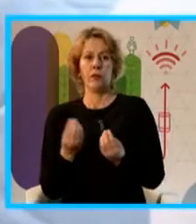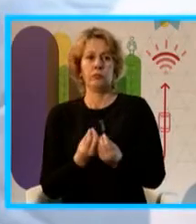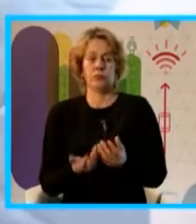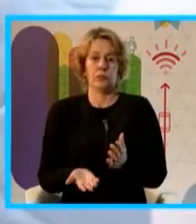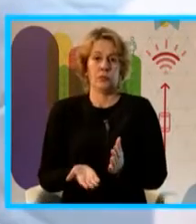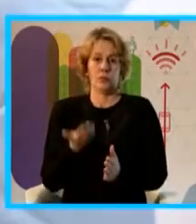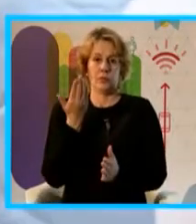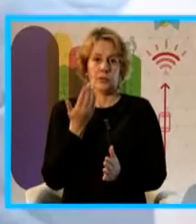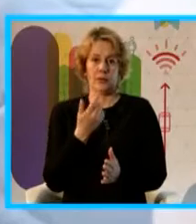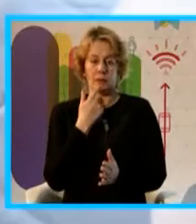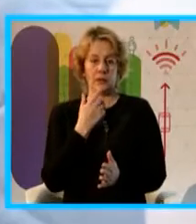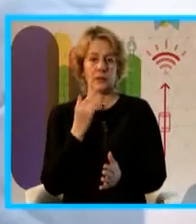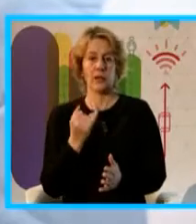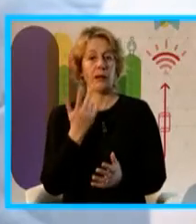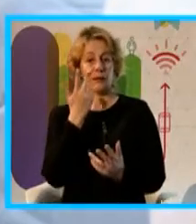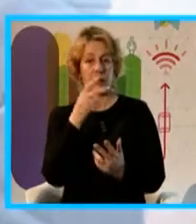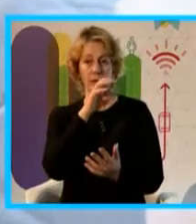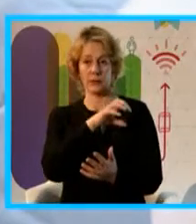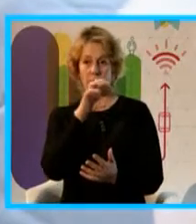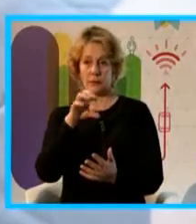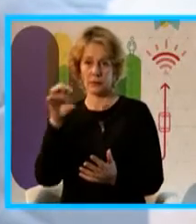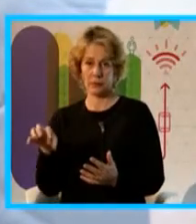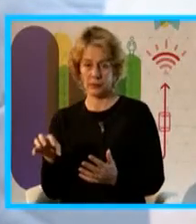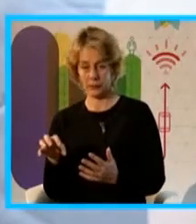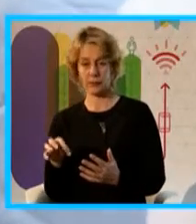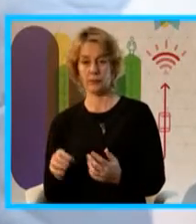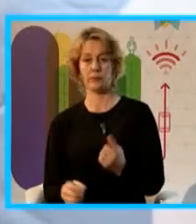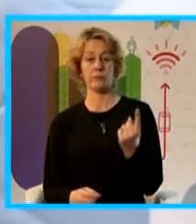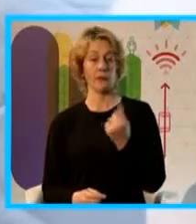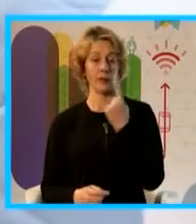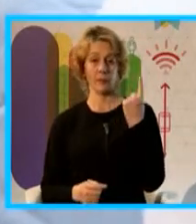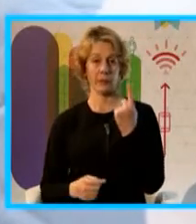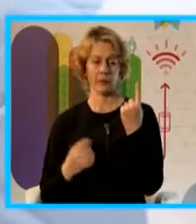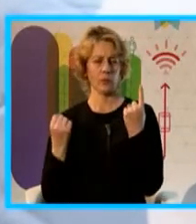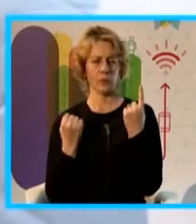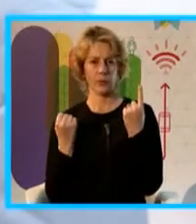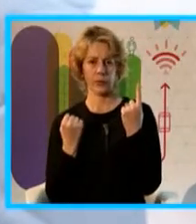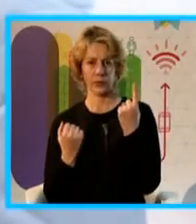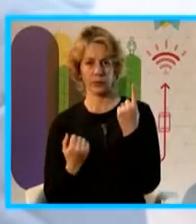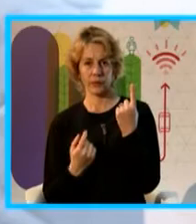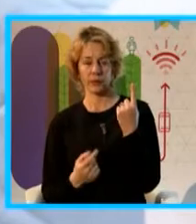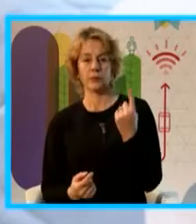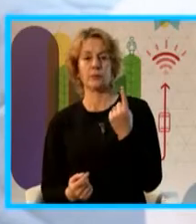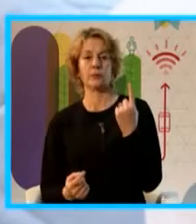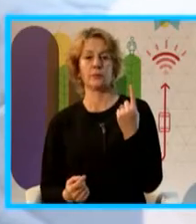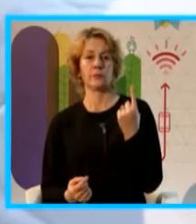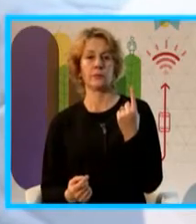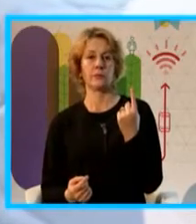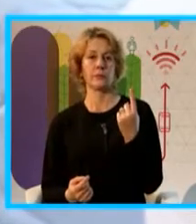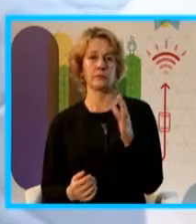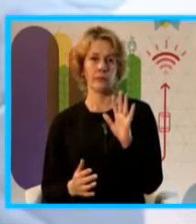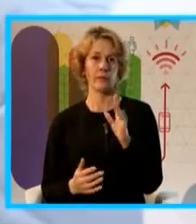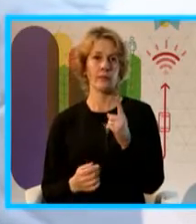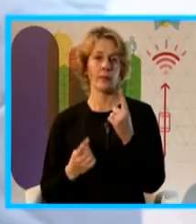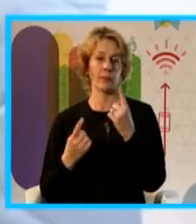que hay tres aspectos. El primero, que es muy importante, fue, perdón, antes que nada quiero